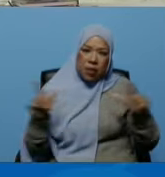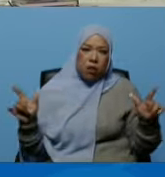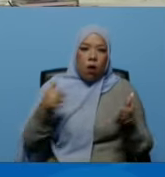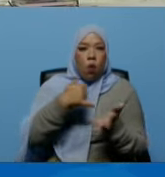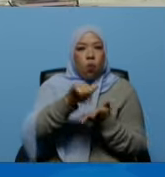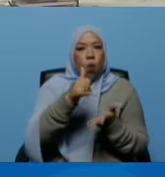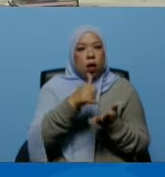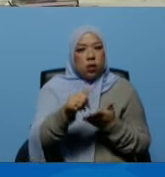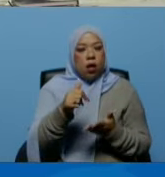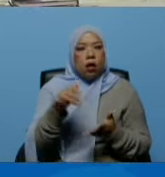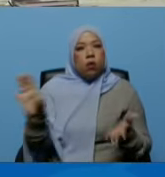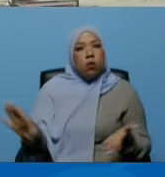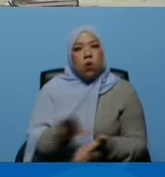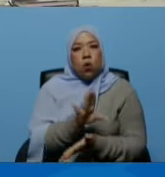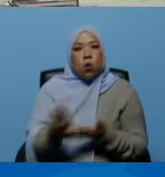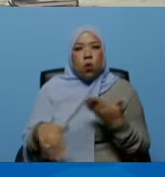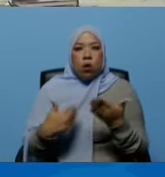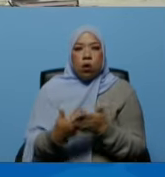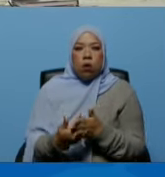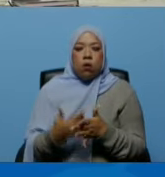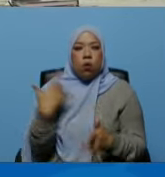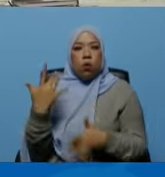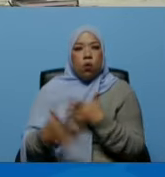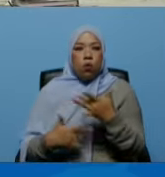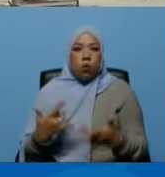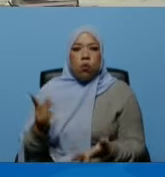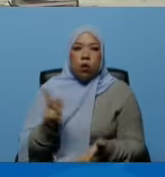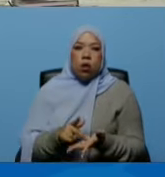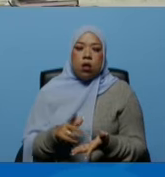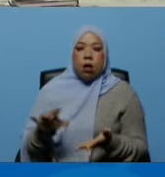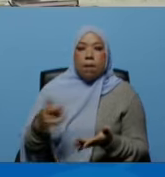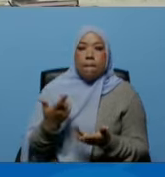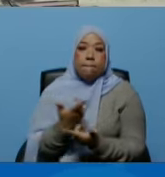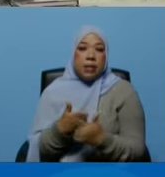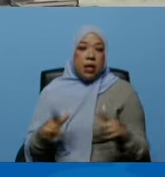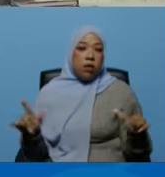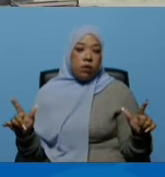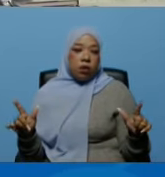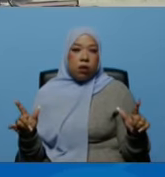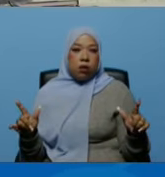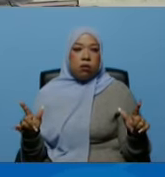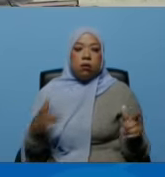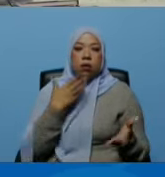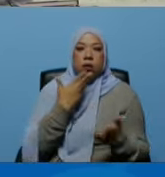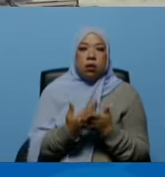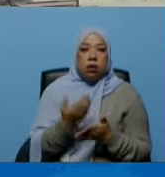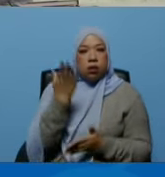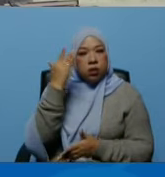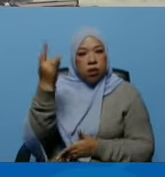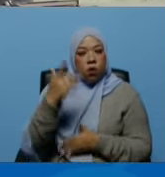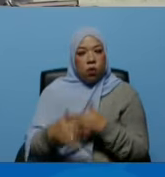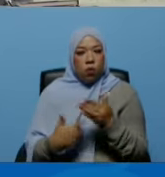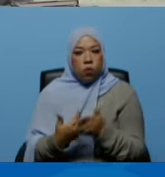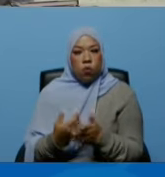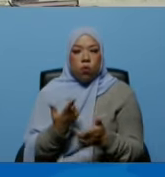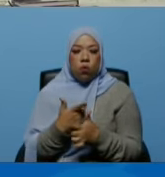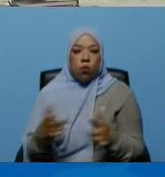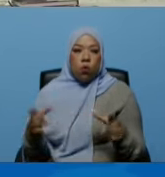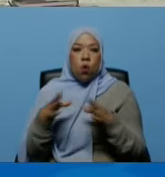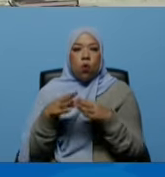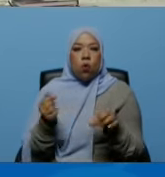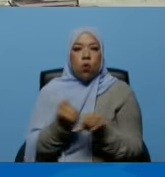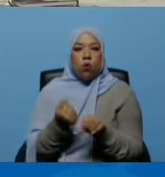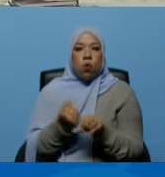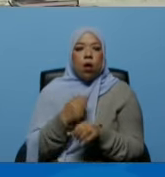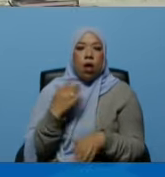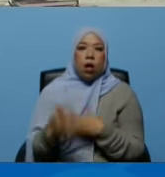como dice la canción del gran combo de puerto rico me liberé me liberé me liberé de todo el